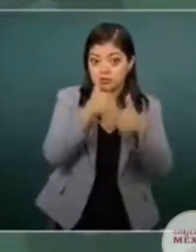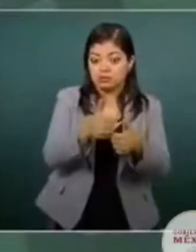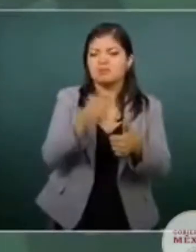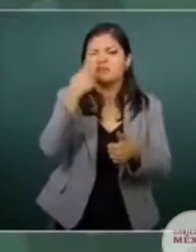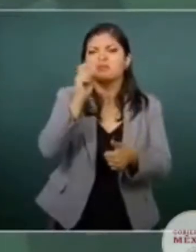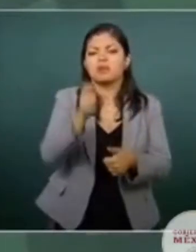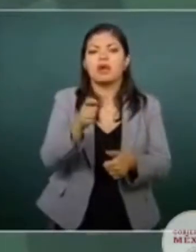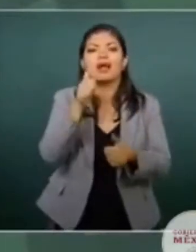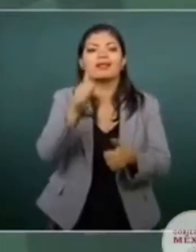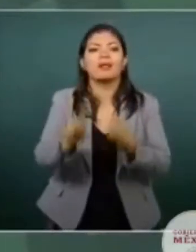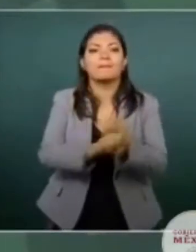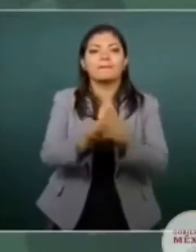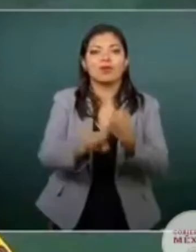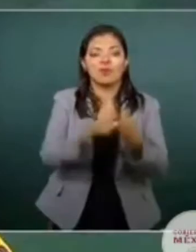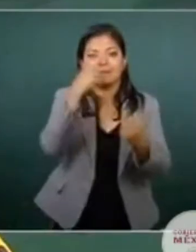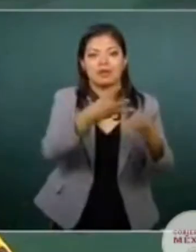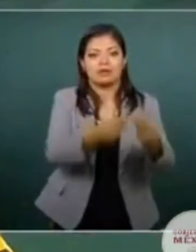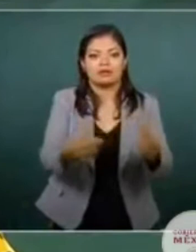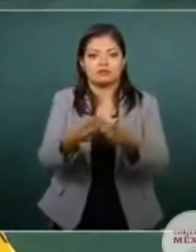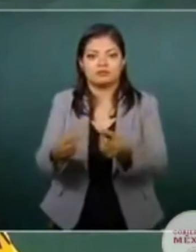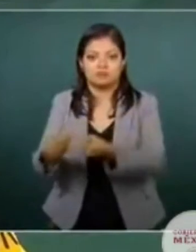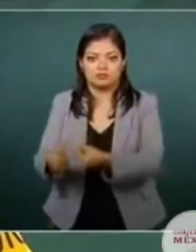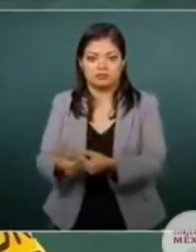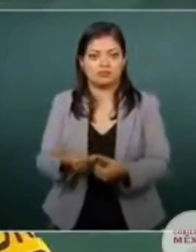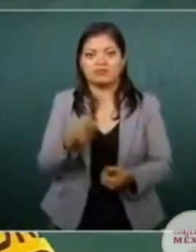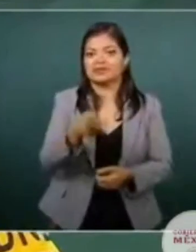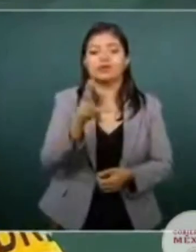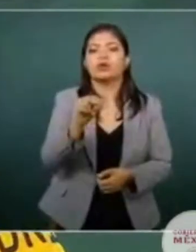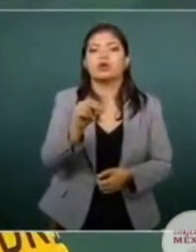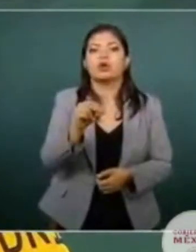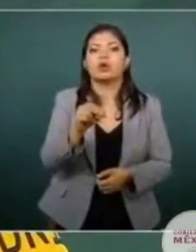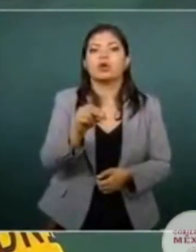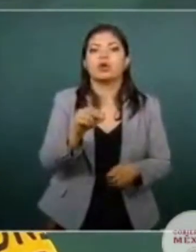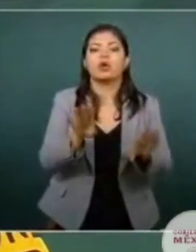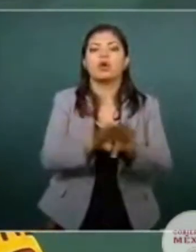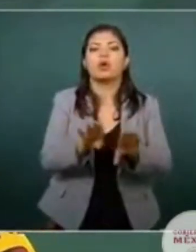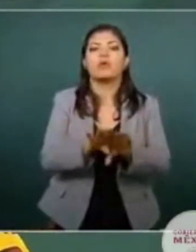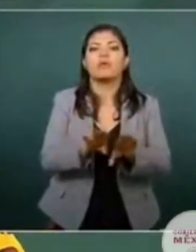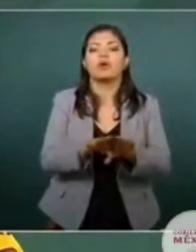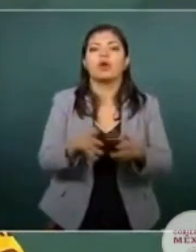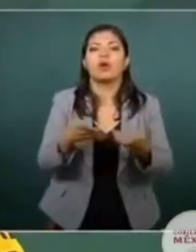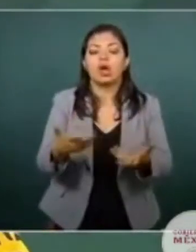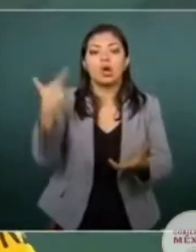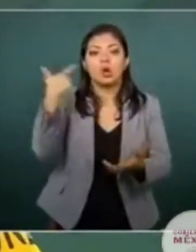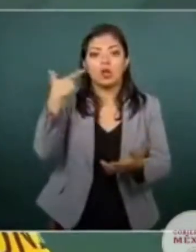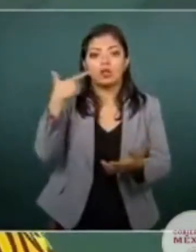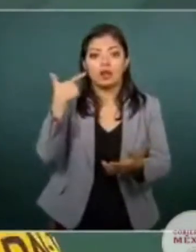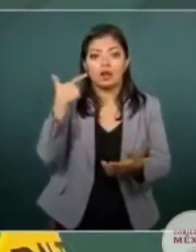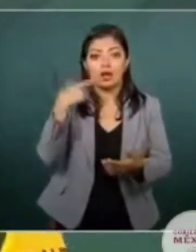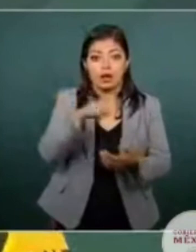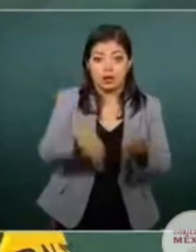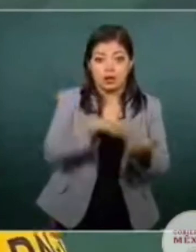delincuencial que se presenta, que no tengan que ir desde Guadalajara, desde la capital,